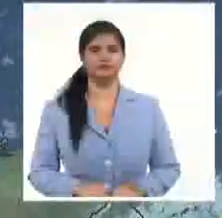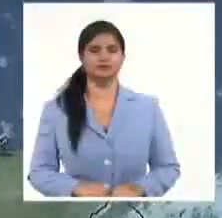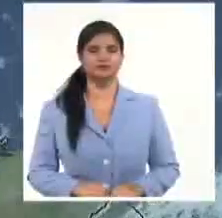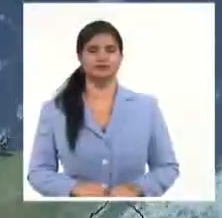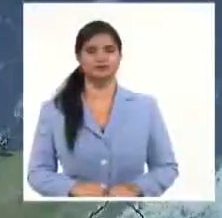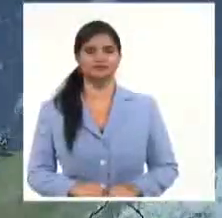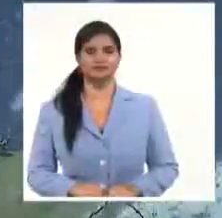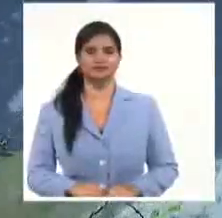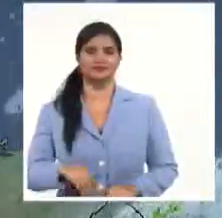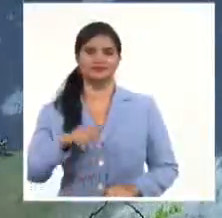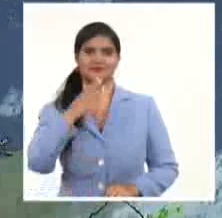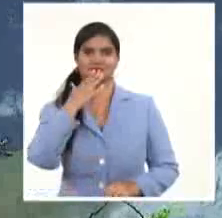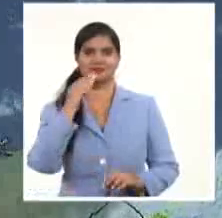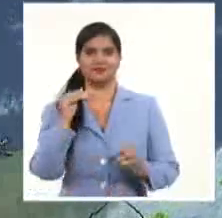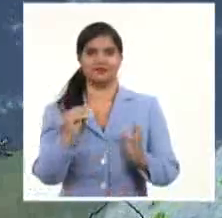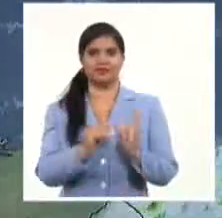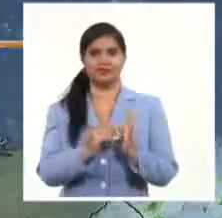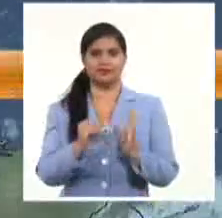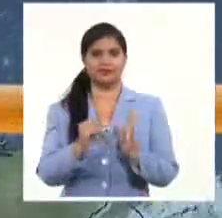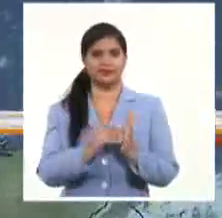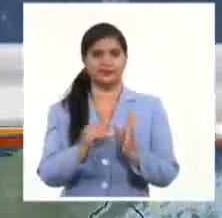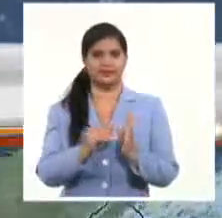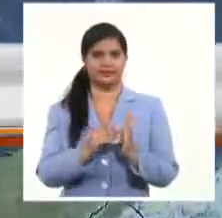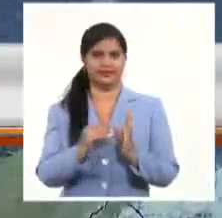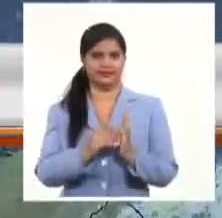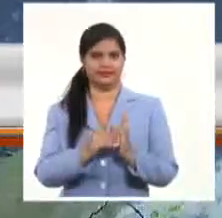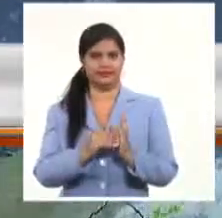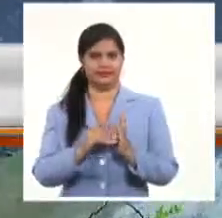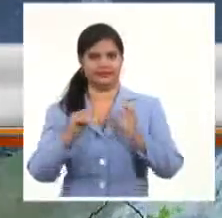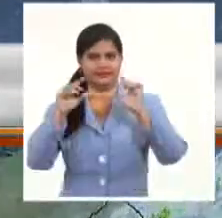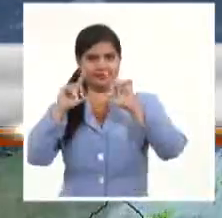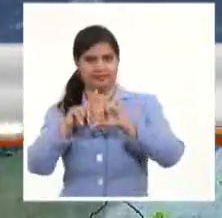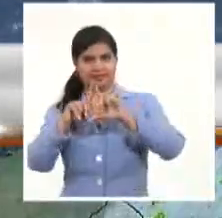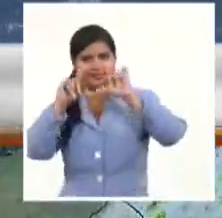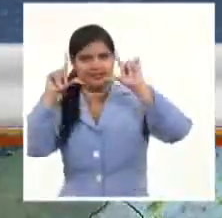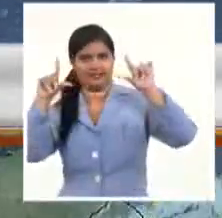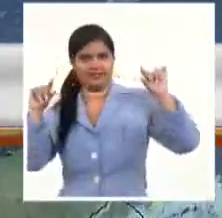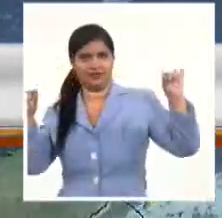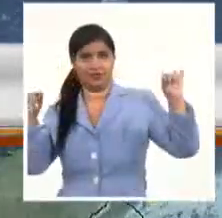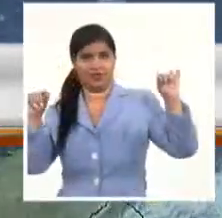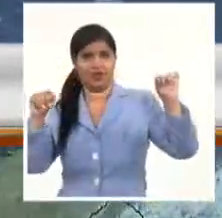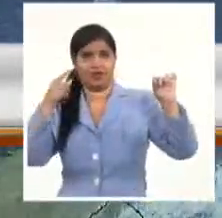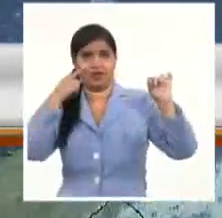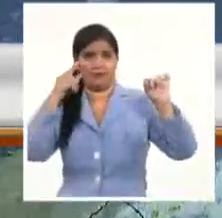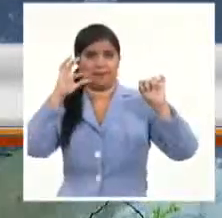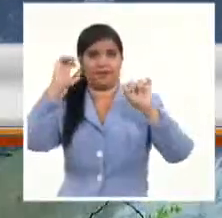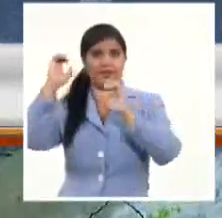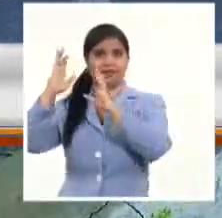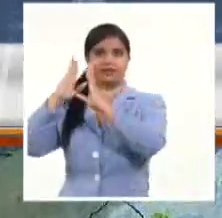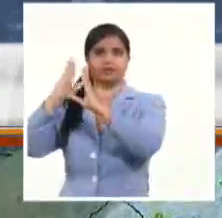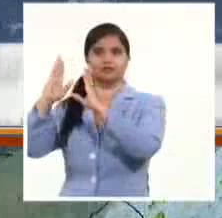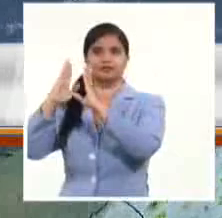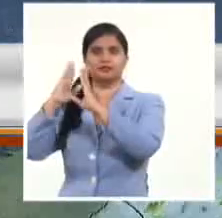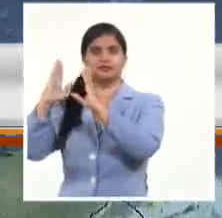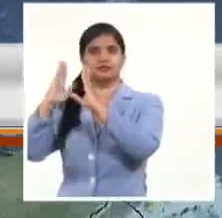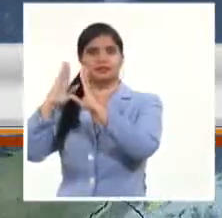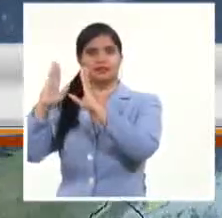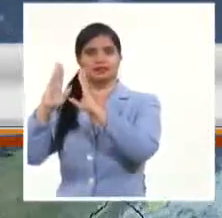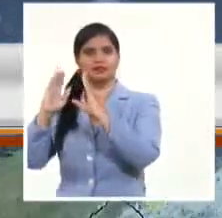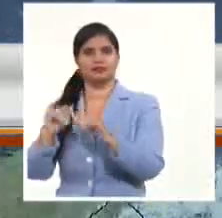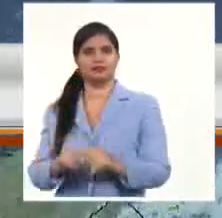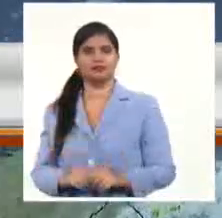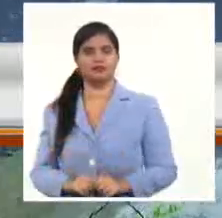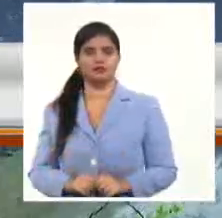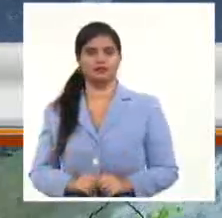Buenas tardes. Los restos de una vaguada frontal sobre el sudeste del Golfo de México y un flujo húmedo en las capas bajas de la atmósfera sobre la región occidental